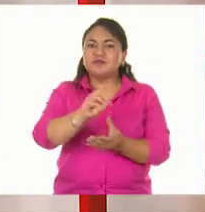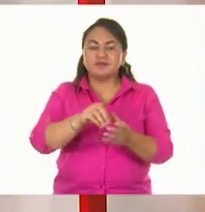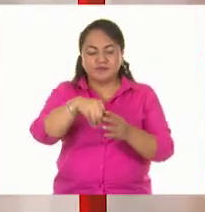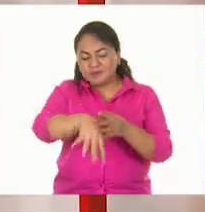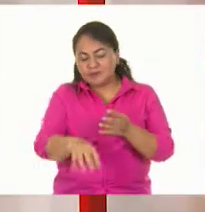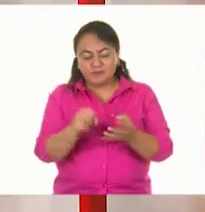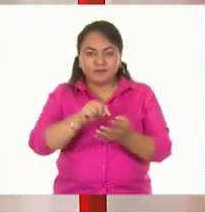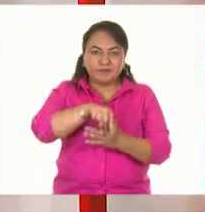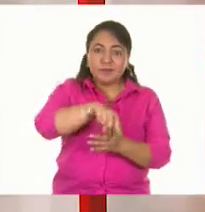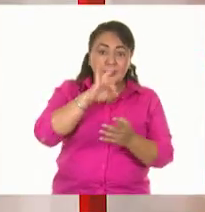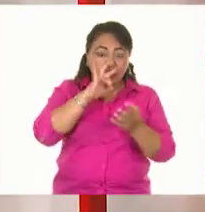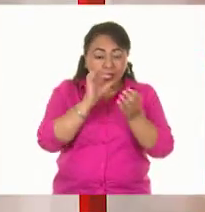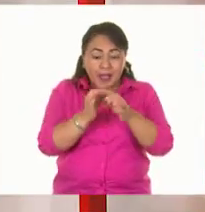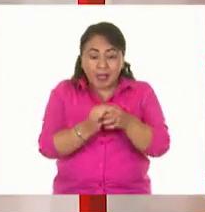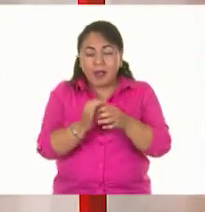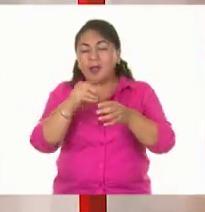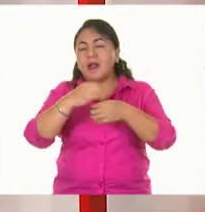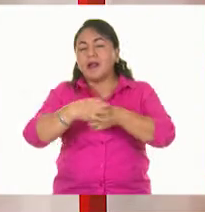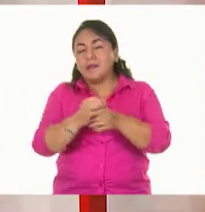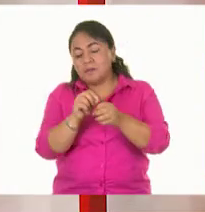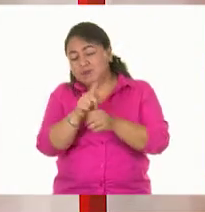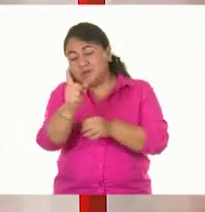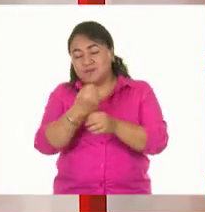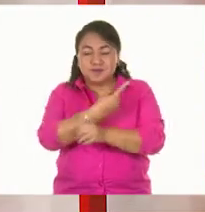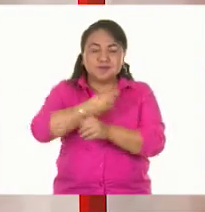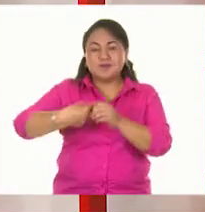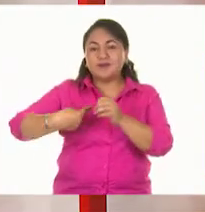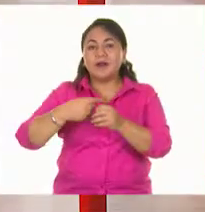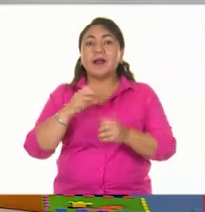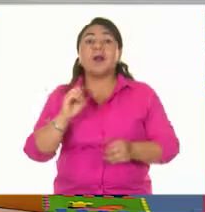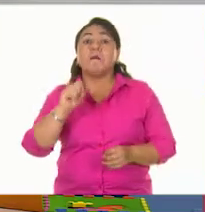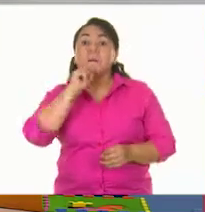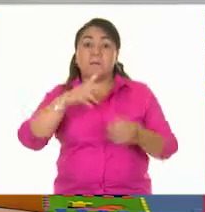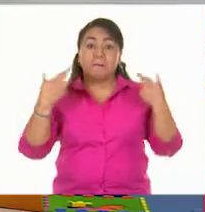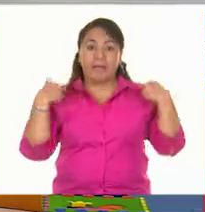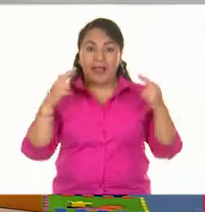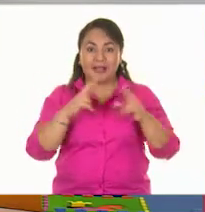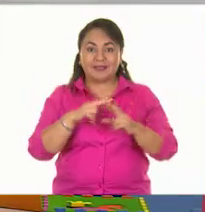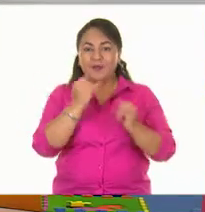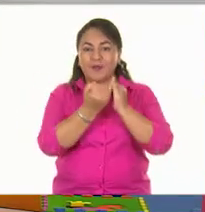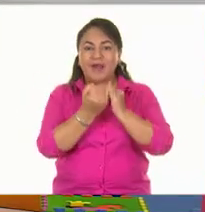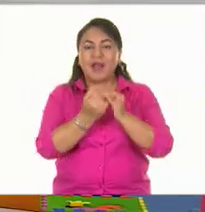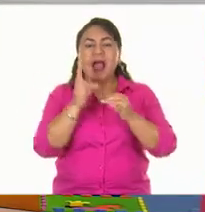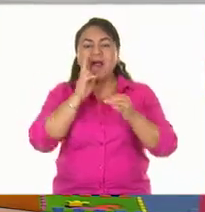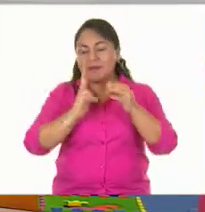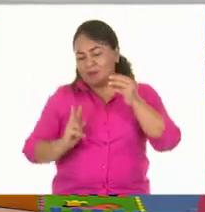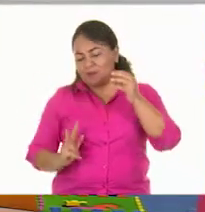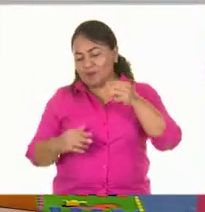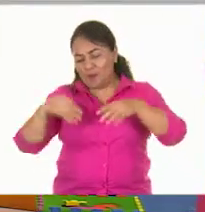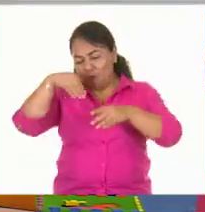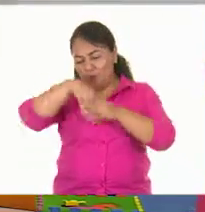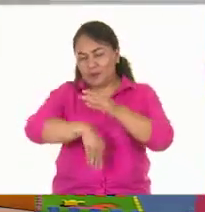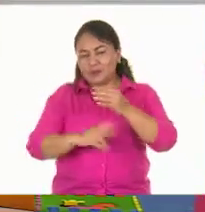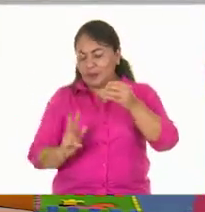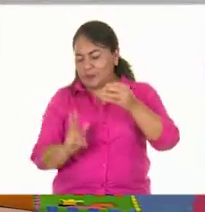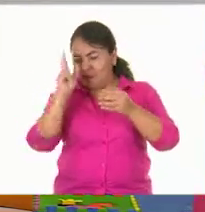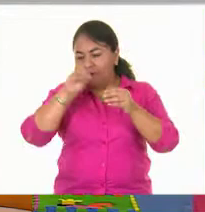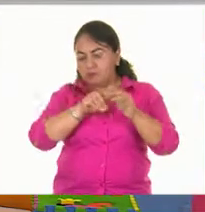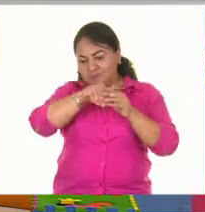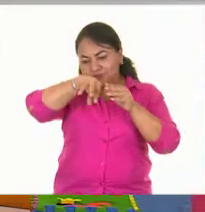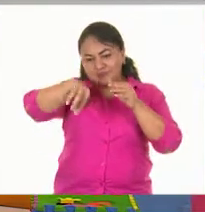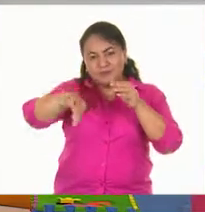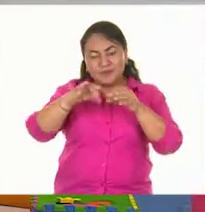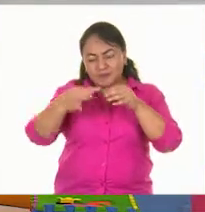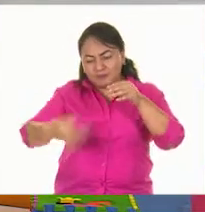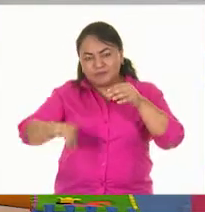Se van a escapar. Van a buscar salida. Exactamente. Incluso la maestra Abril cortó una bolsa para demostrarnos cómo fluía